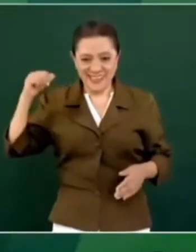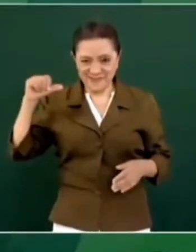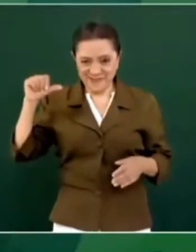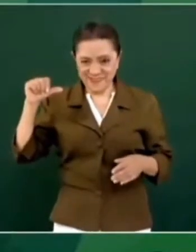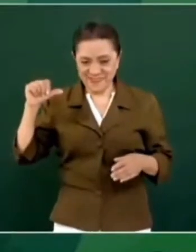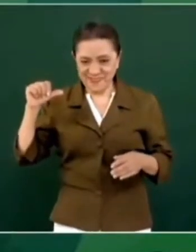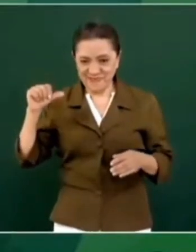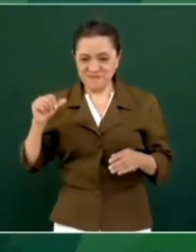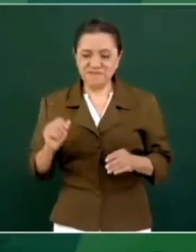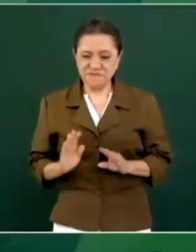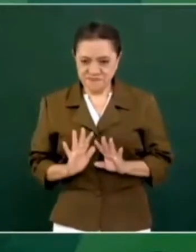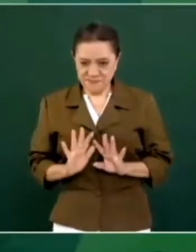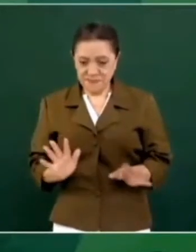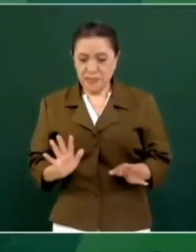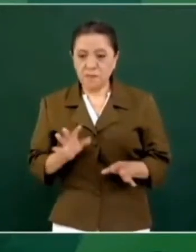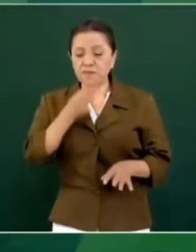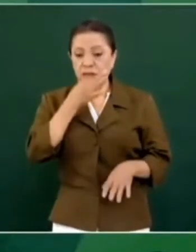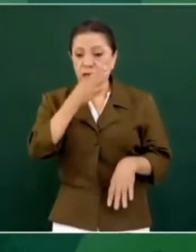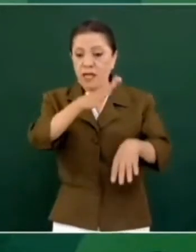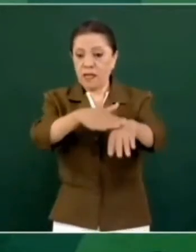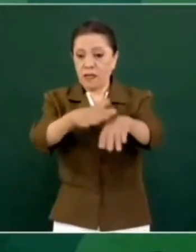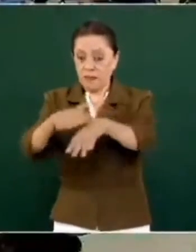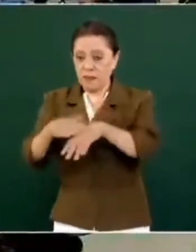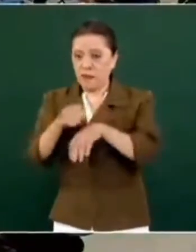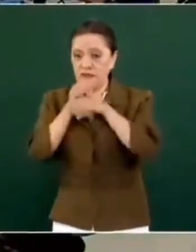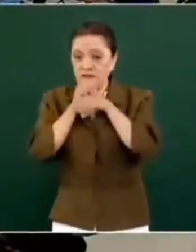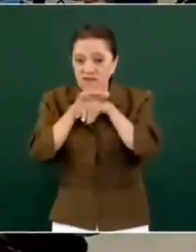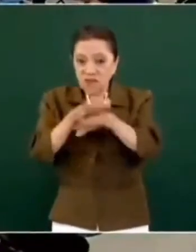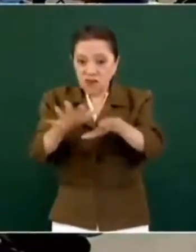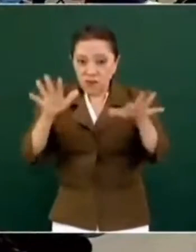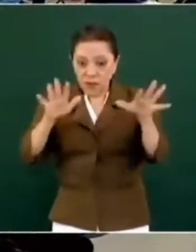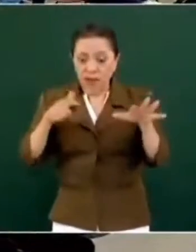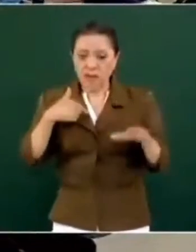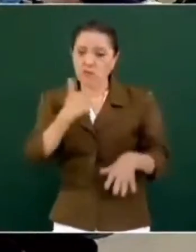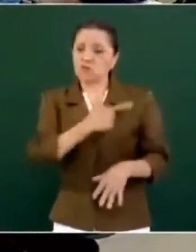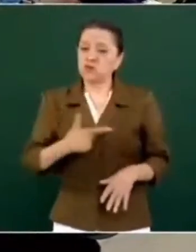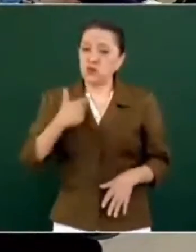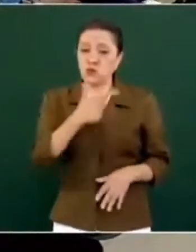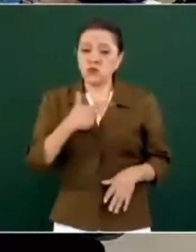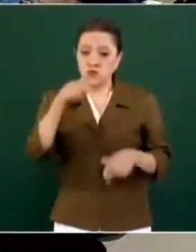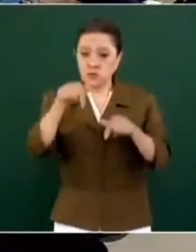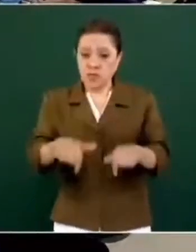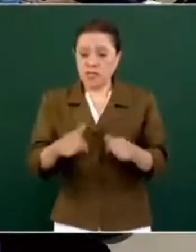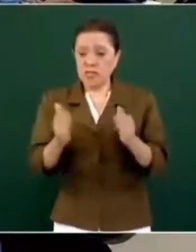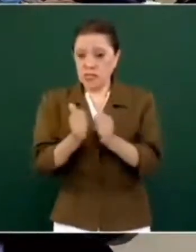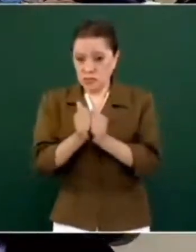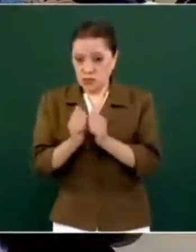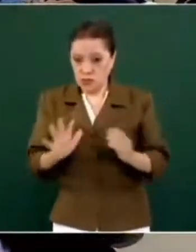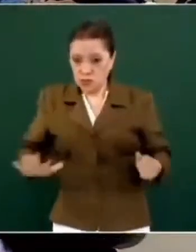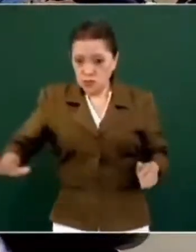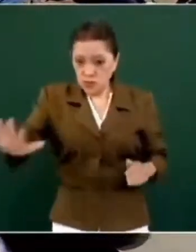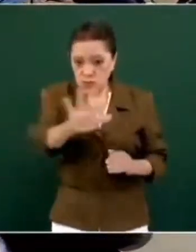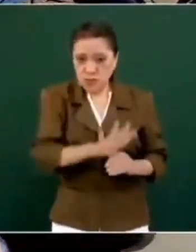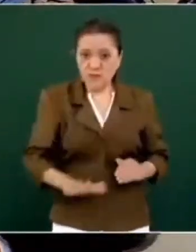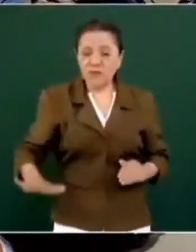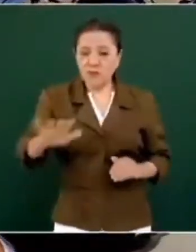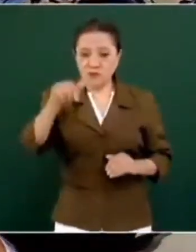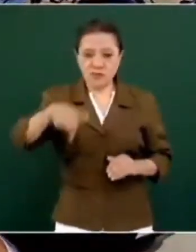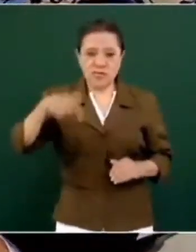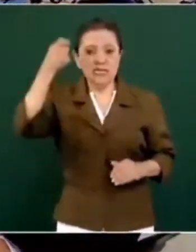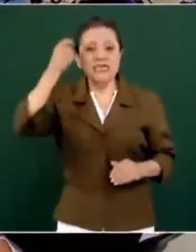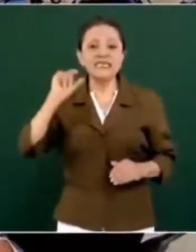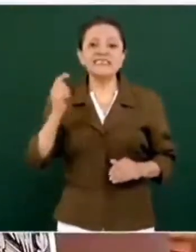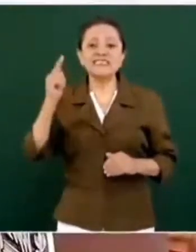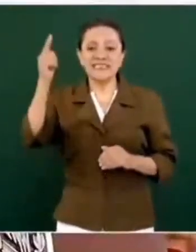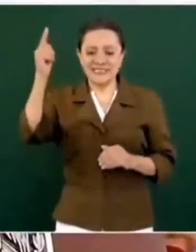vamos a informar, me da muchísimo gusto estar aquí con ustedes en Guerrero,